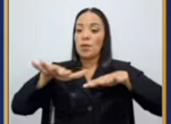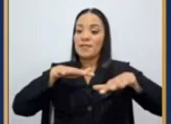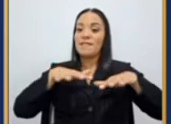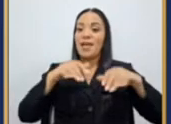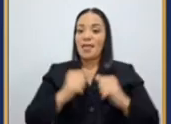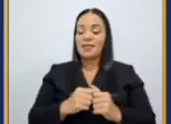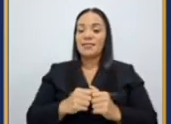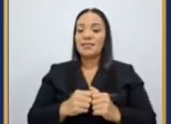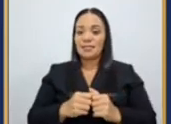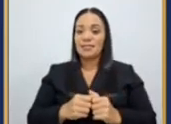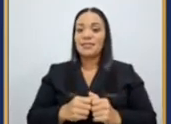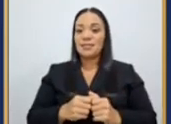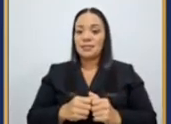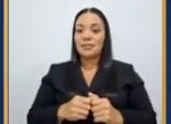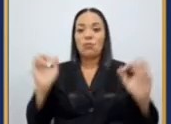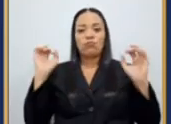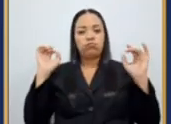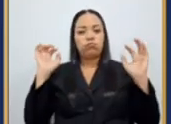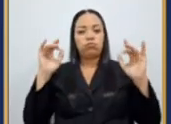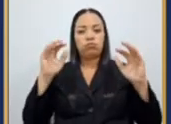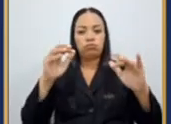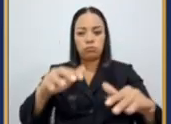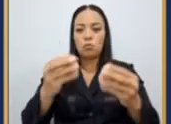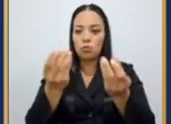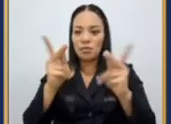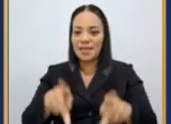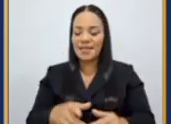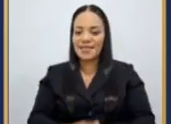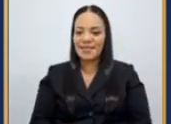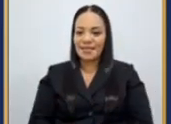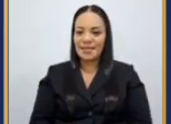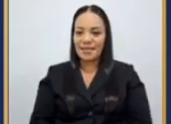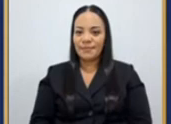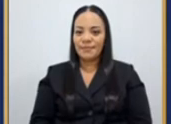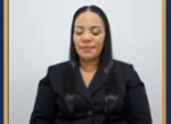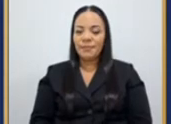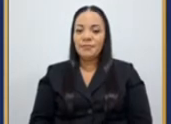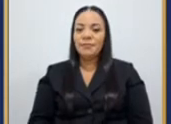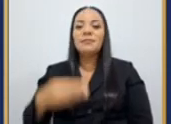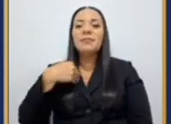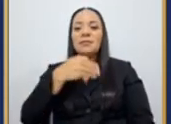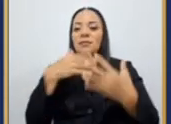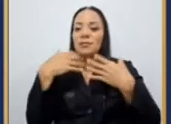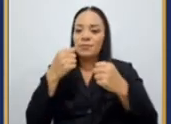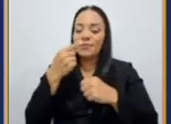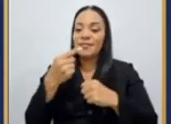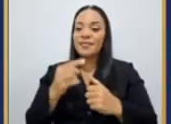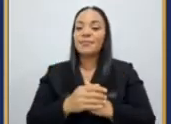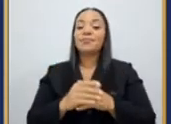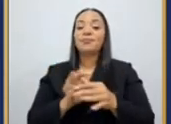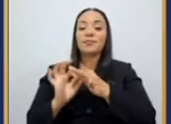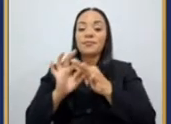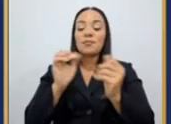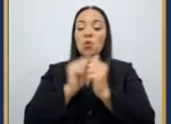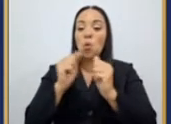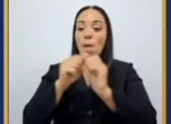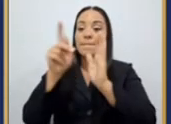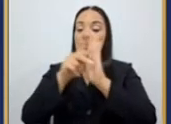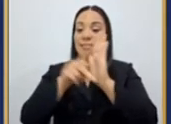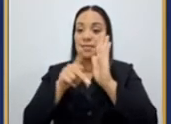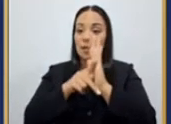de carácter masivo. Dice el Ministerio de Salud, en concordancia con el principio